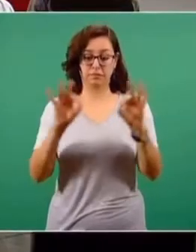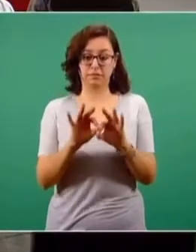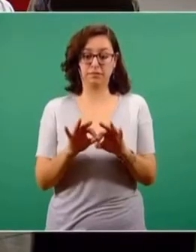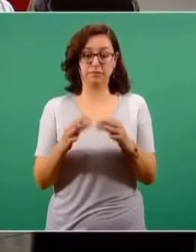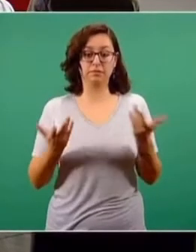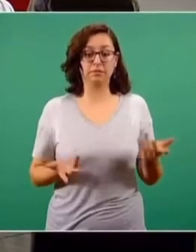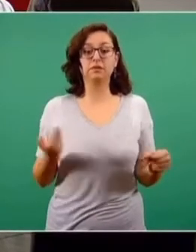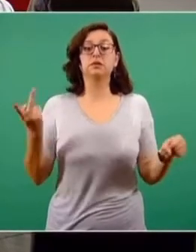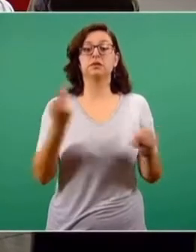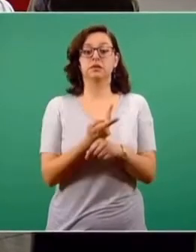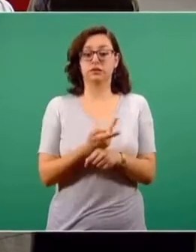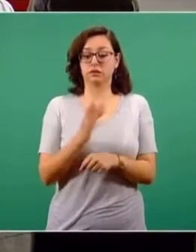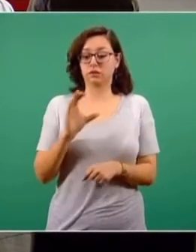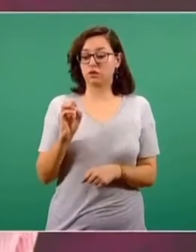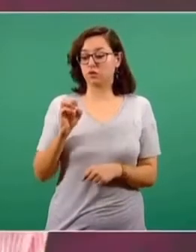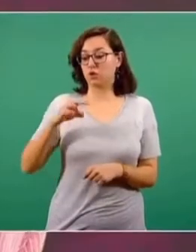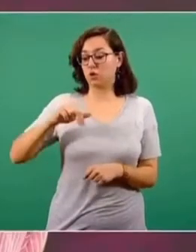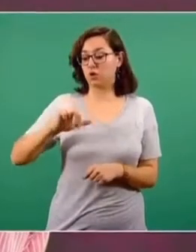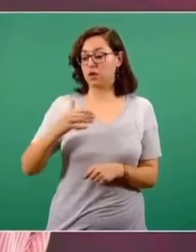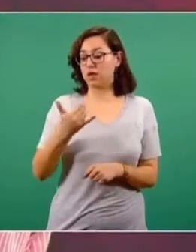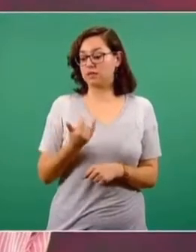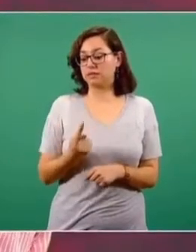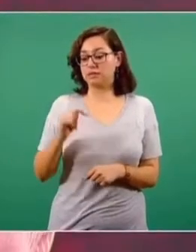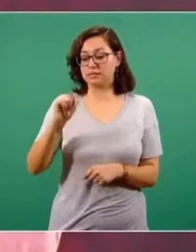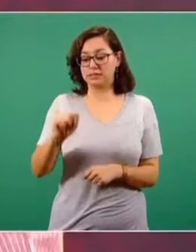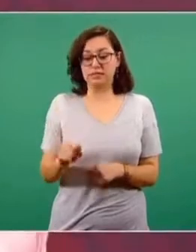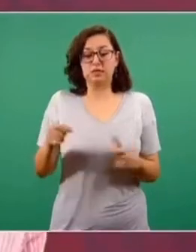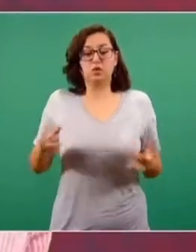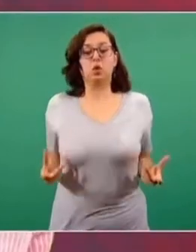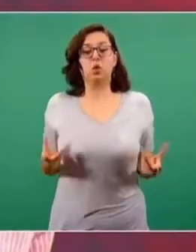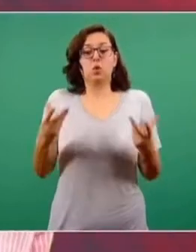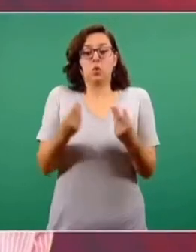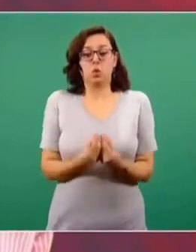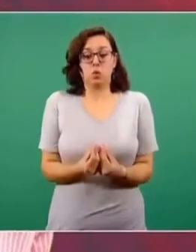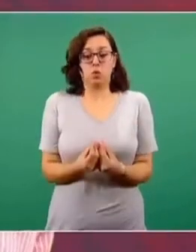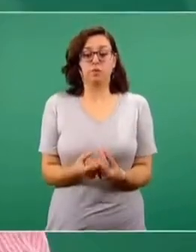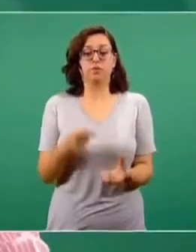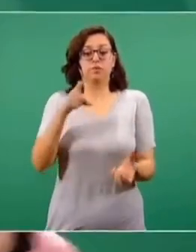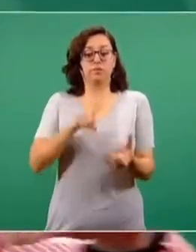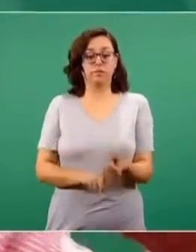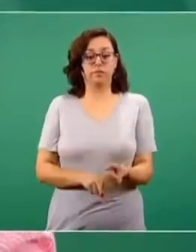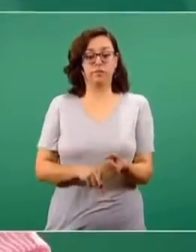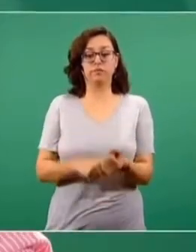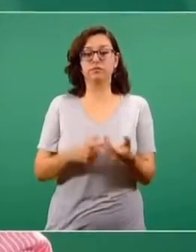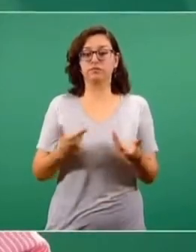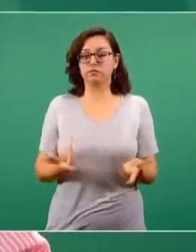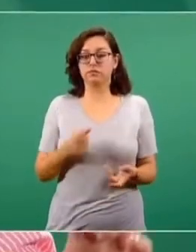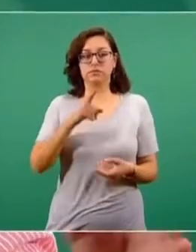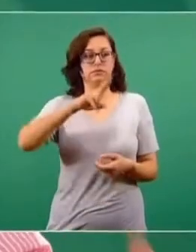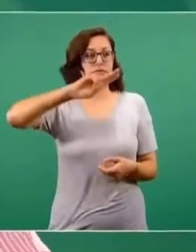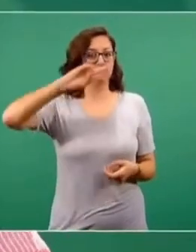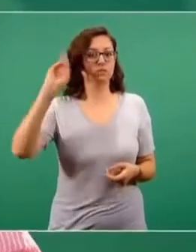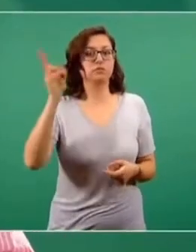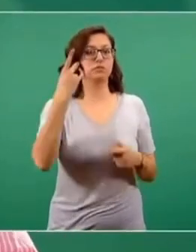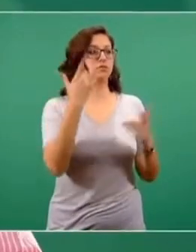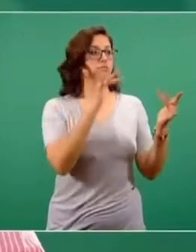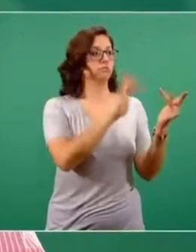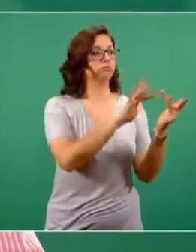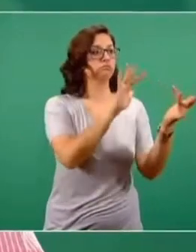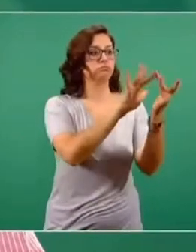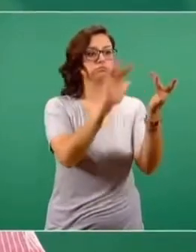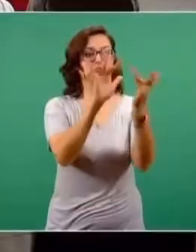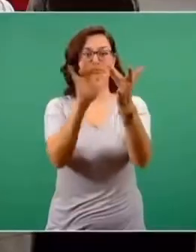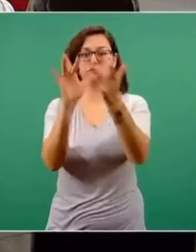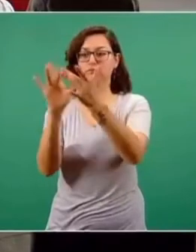el CONACYT se vinculó con esas capacidades y vínculo al interior del país a universidades, instituciones de